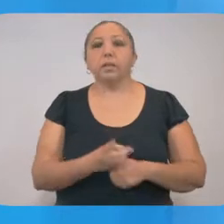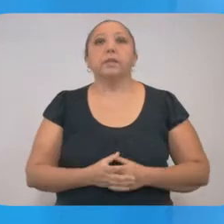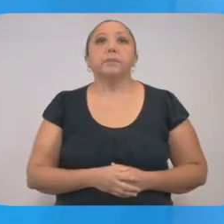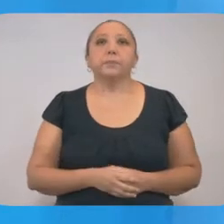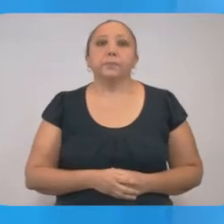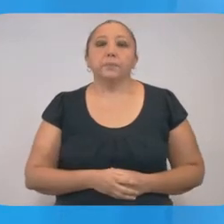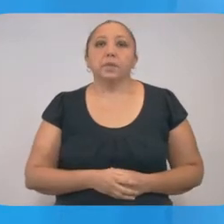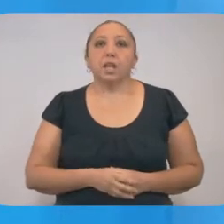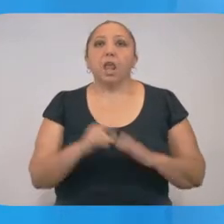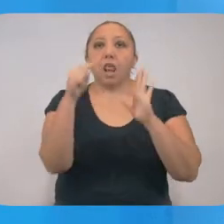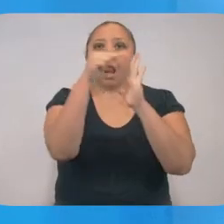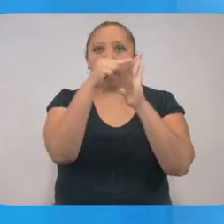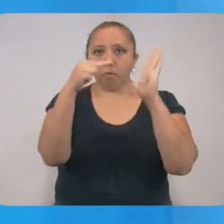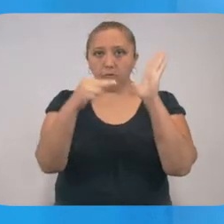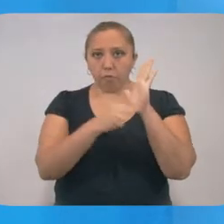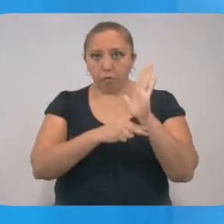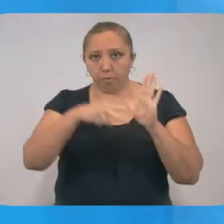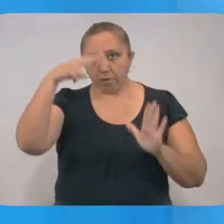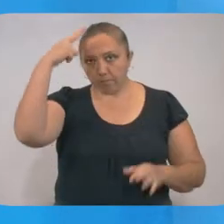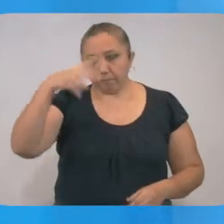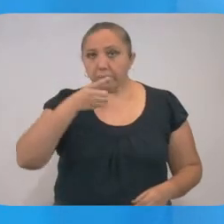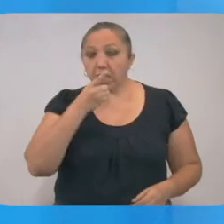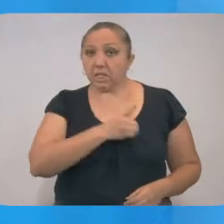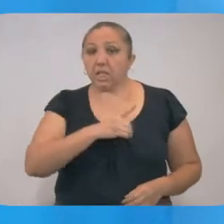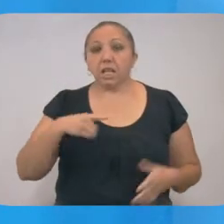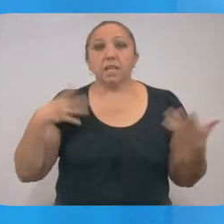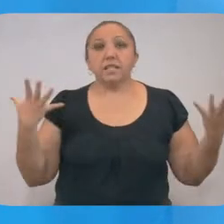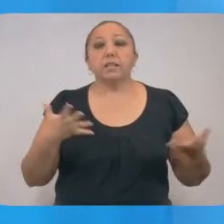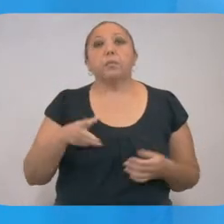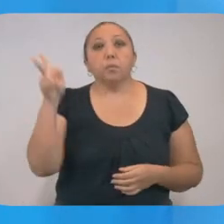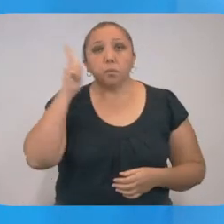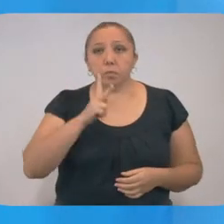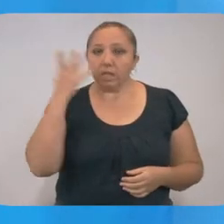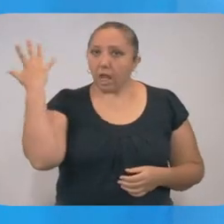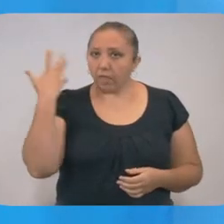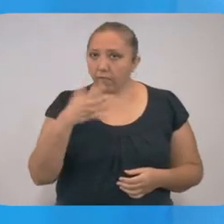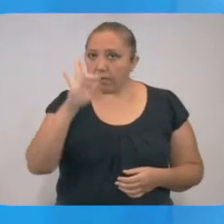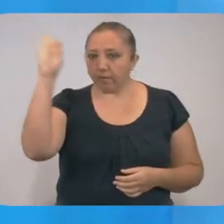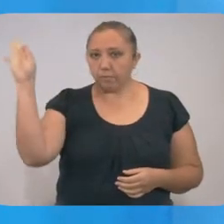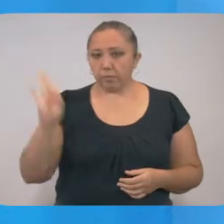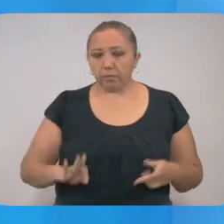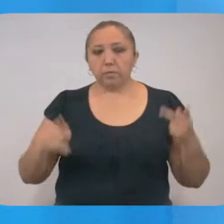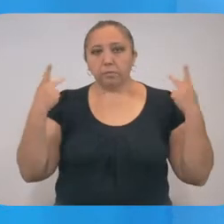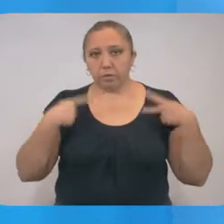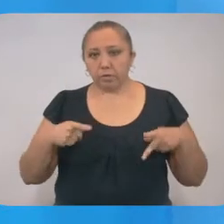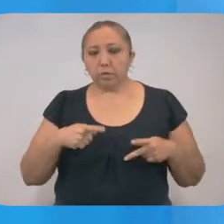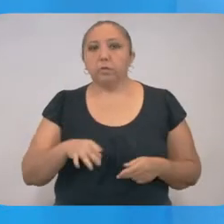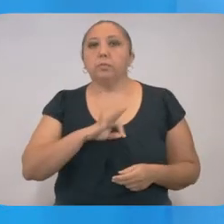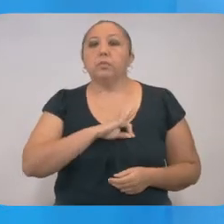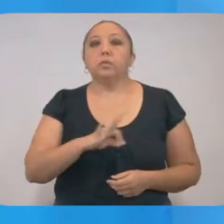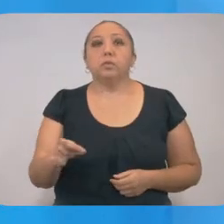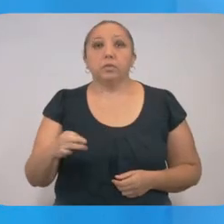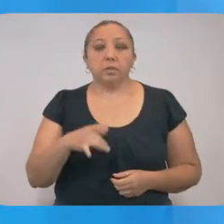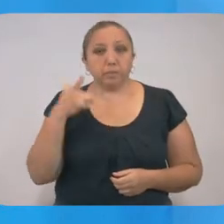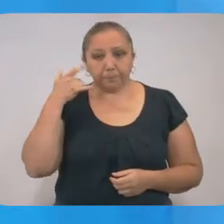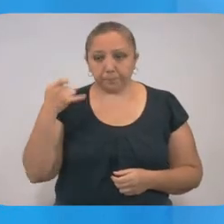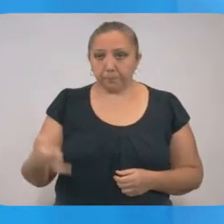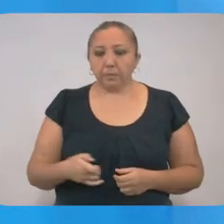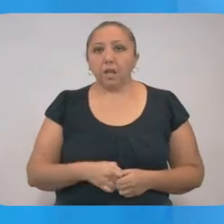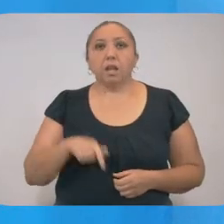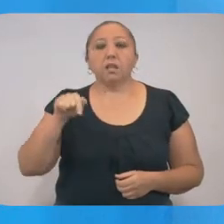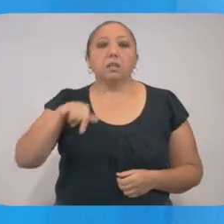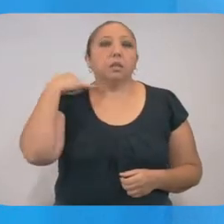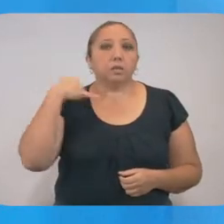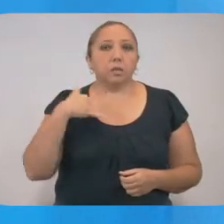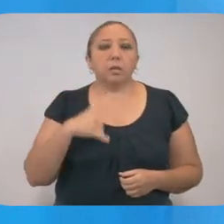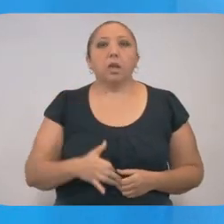La norma de la Federación marca que se deben realizar pruebas al 10% de los pacientes sintomáticos sospechosos y en